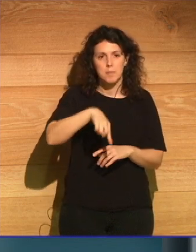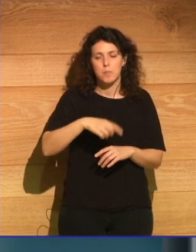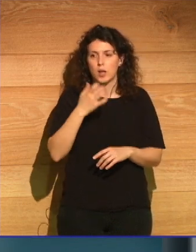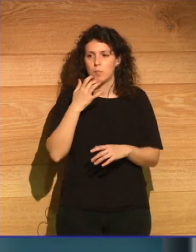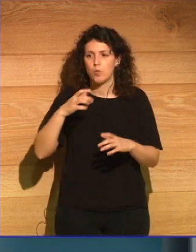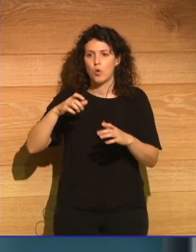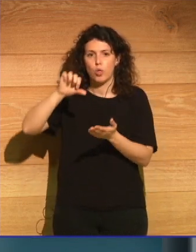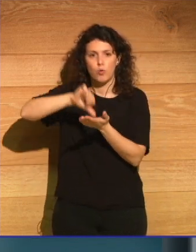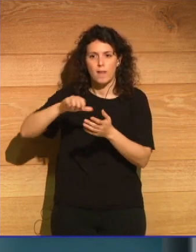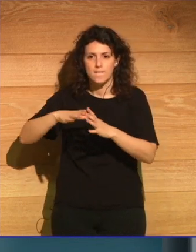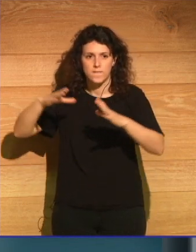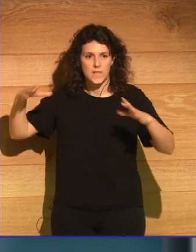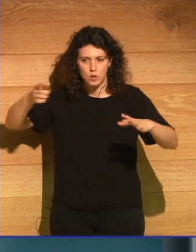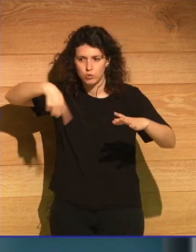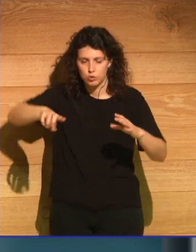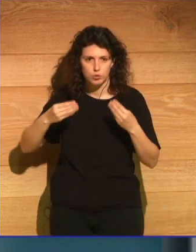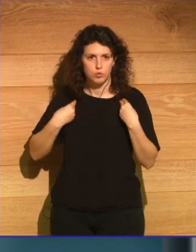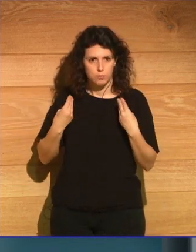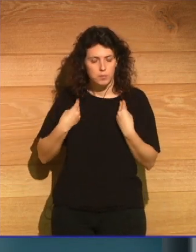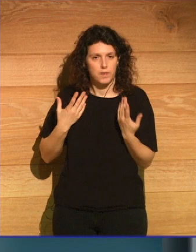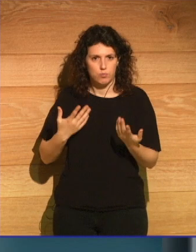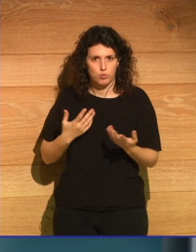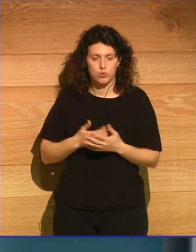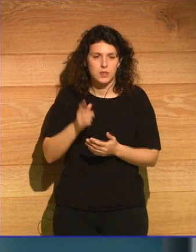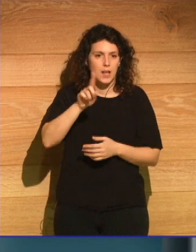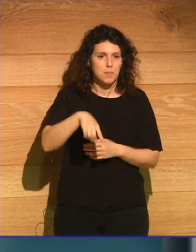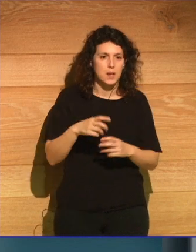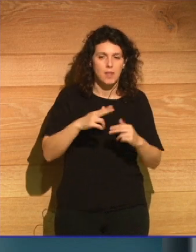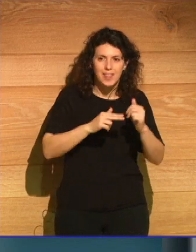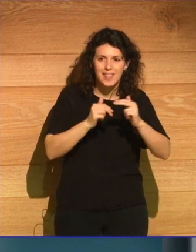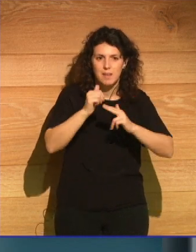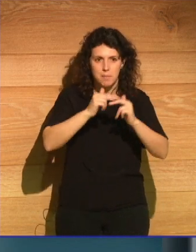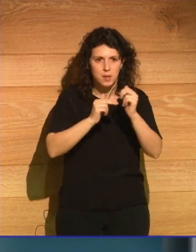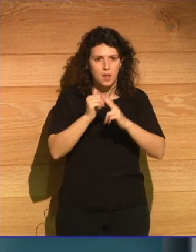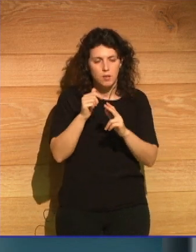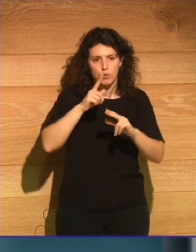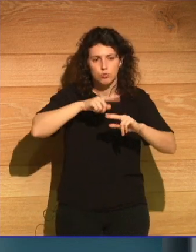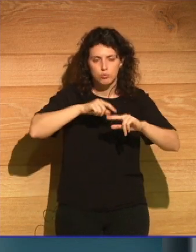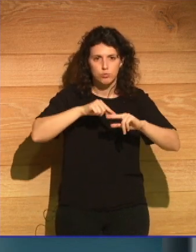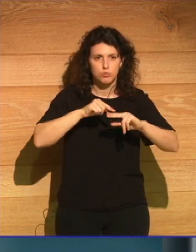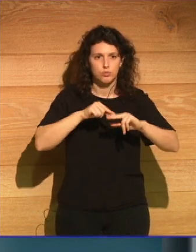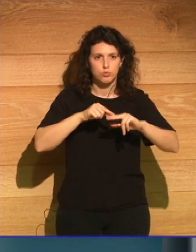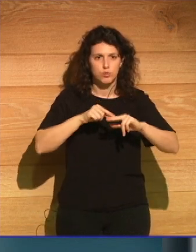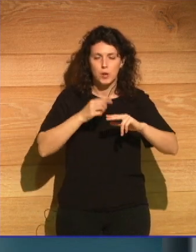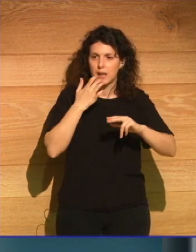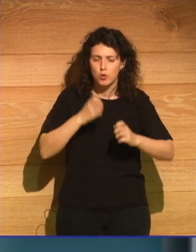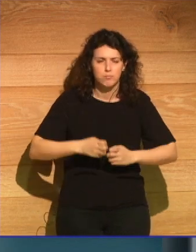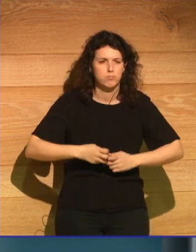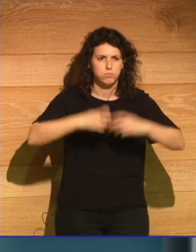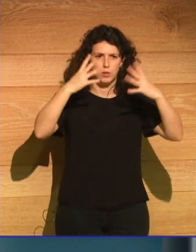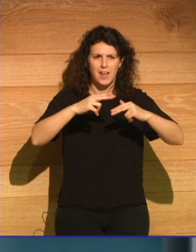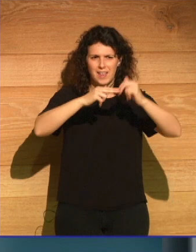megaciudades en las que vivimos los cimientos de estos rascacielos